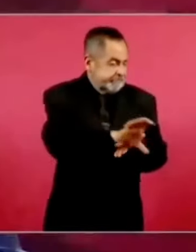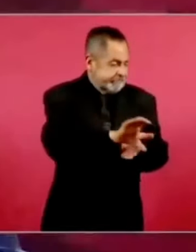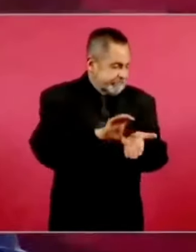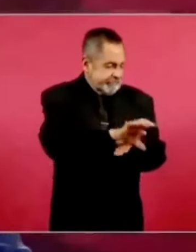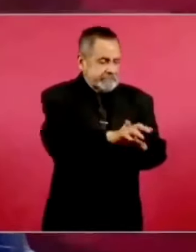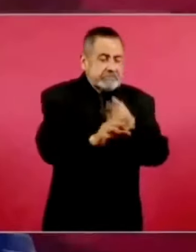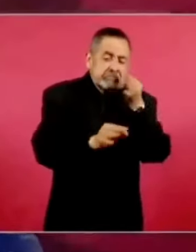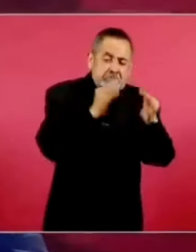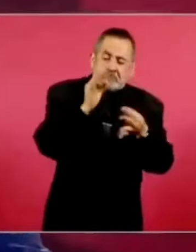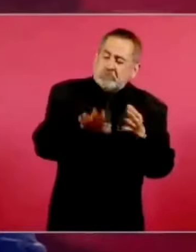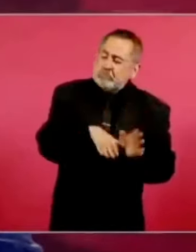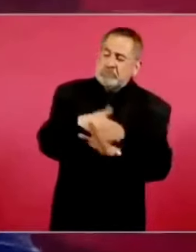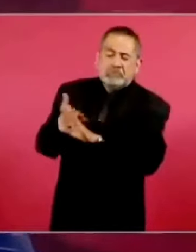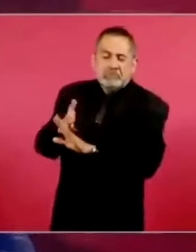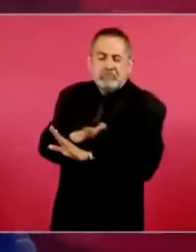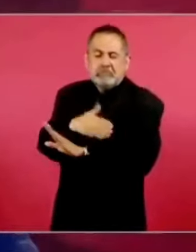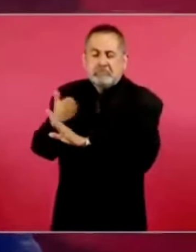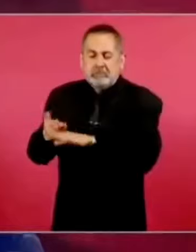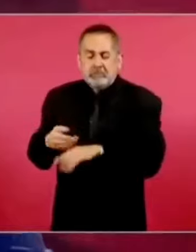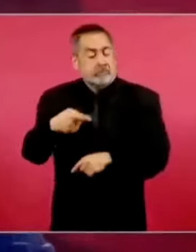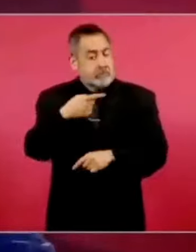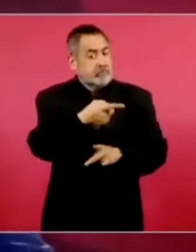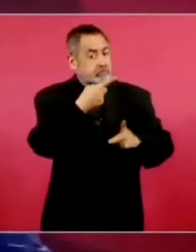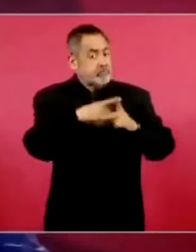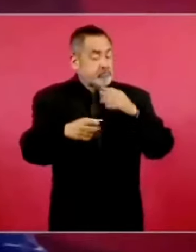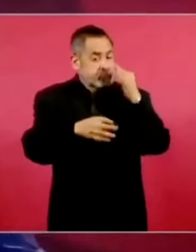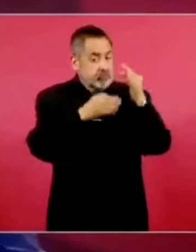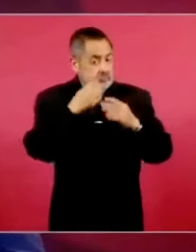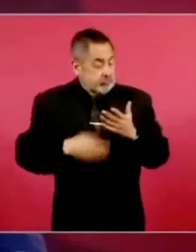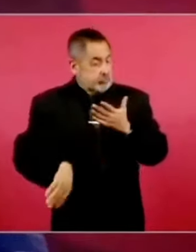nuestros adversarios se echaron a dar una campaña.